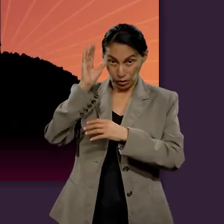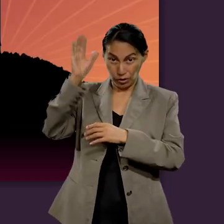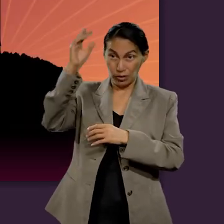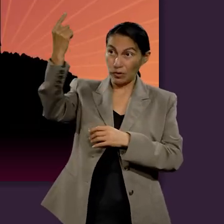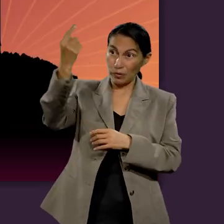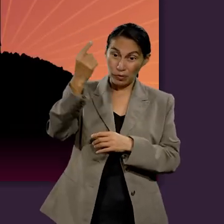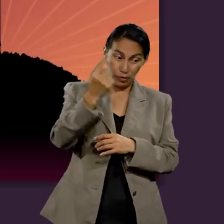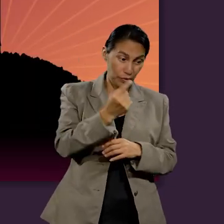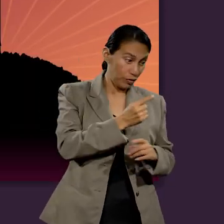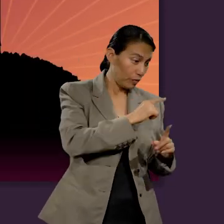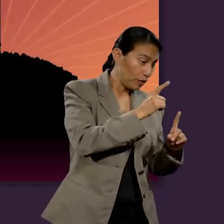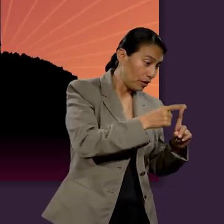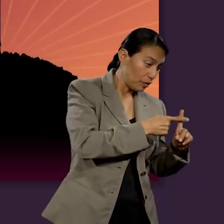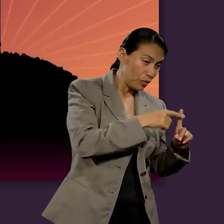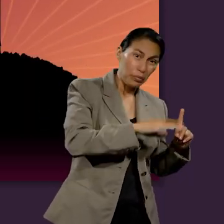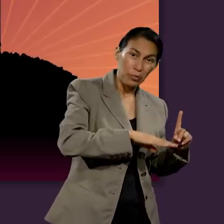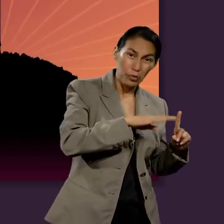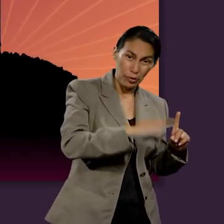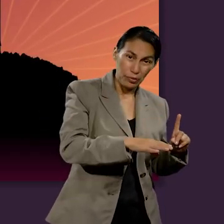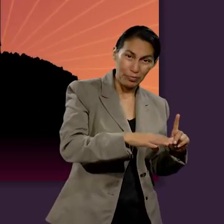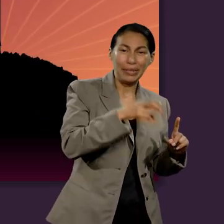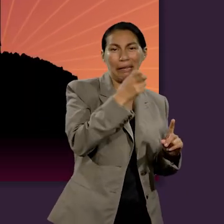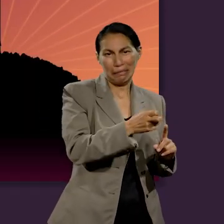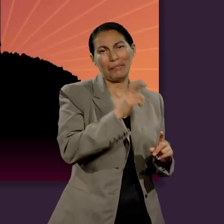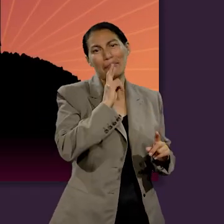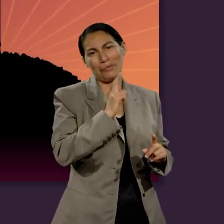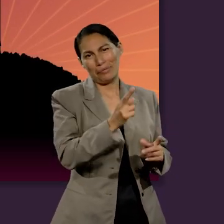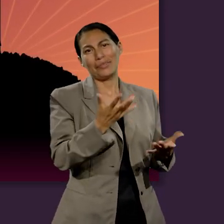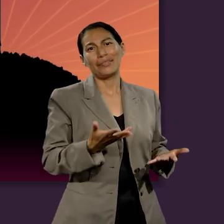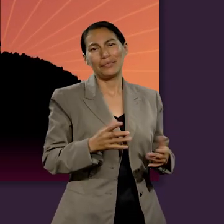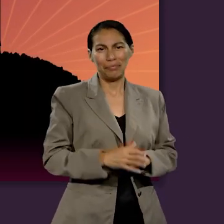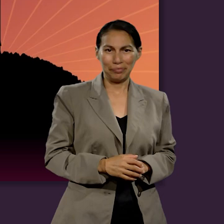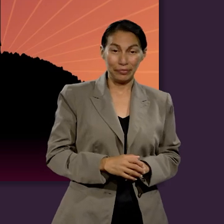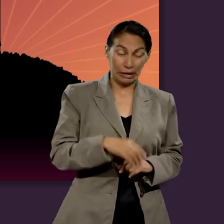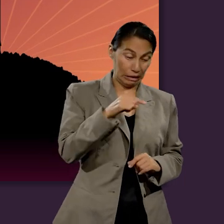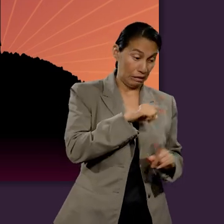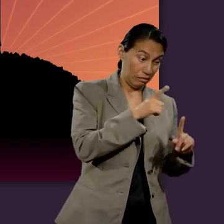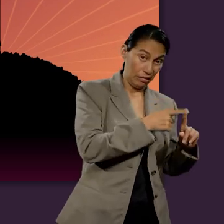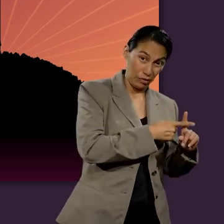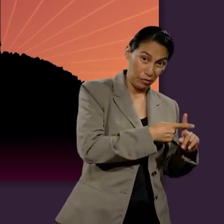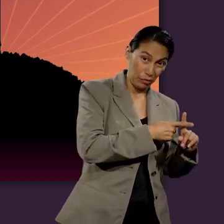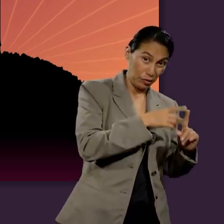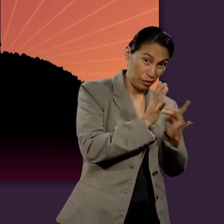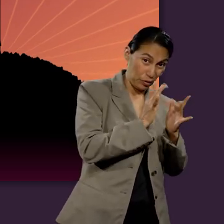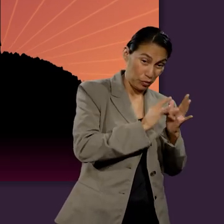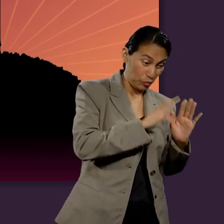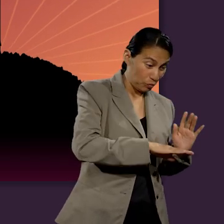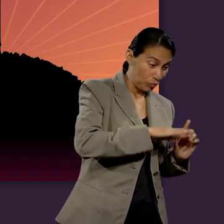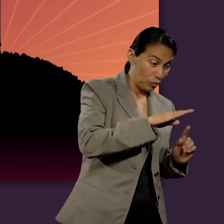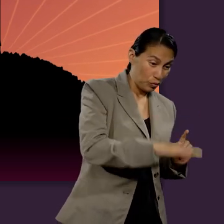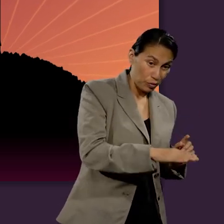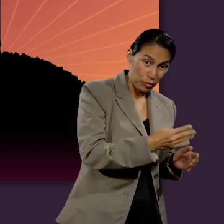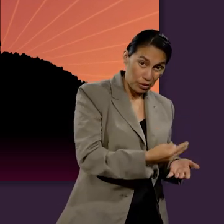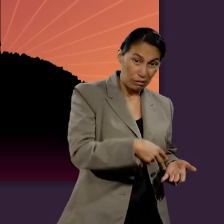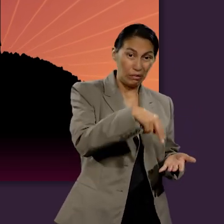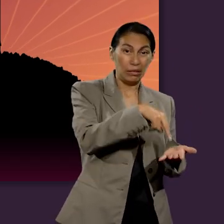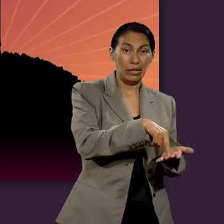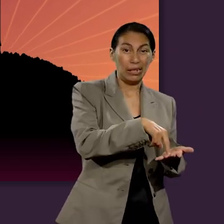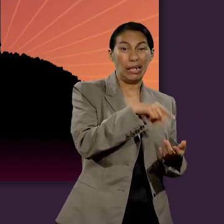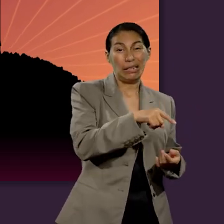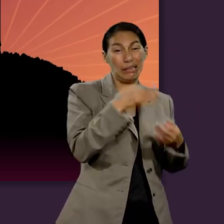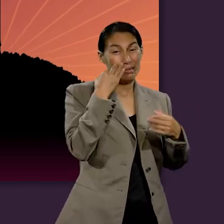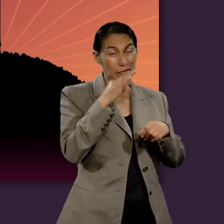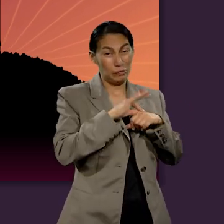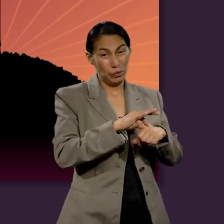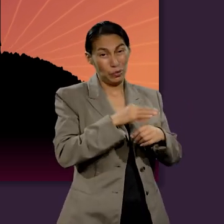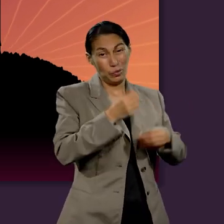La muerte de Cristo en la cruz está en el centro mismo de la solución. En el evento de la cruz se revelan